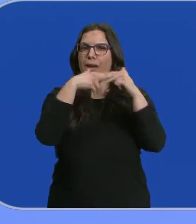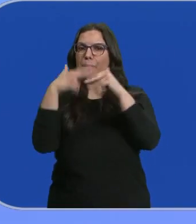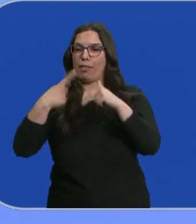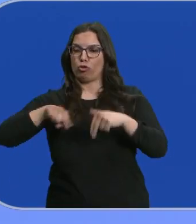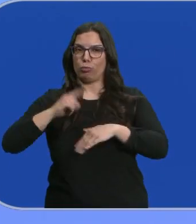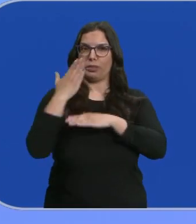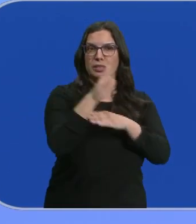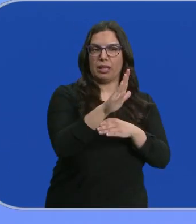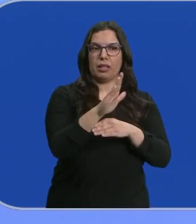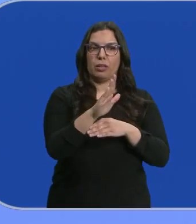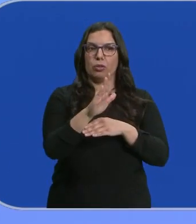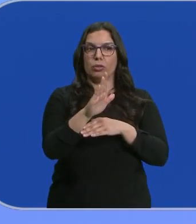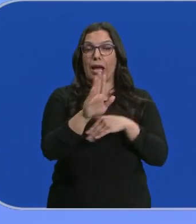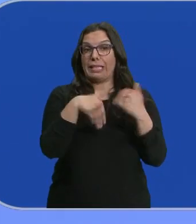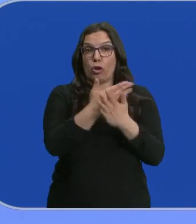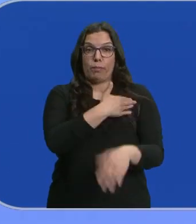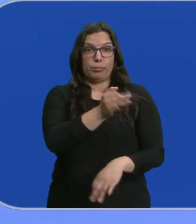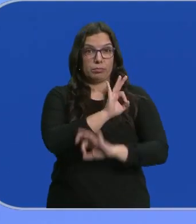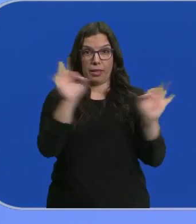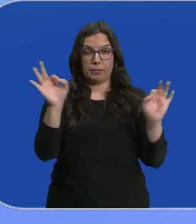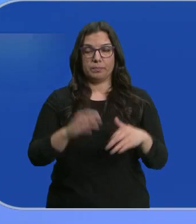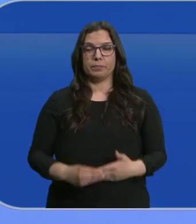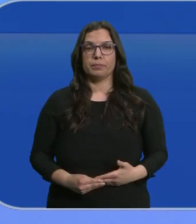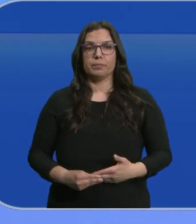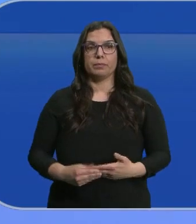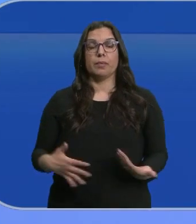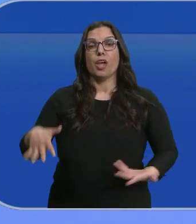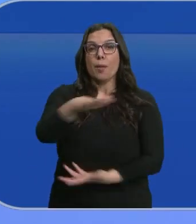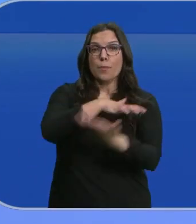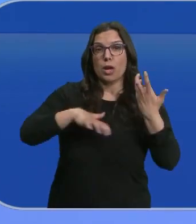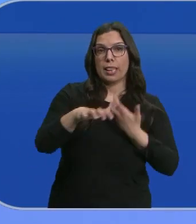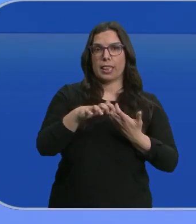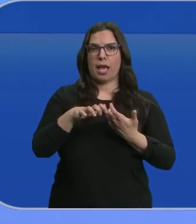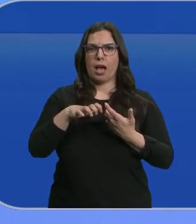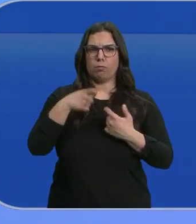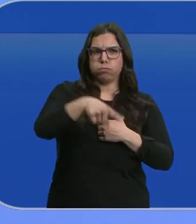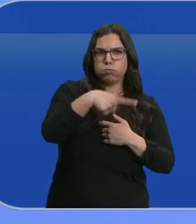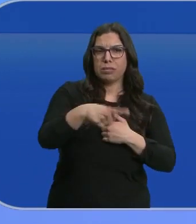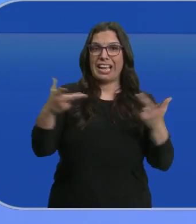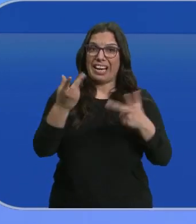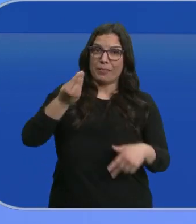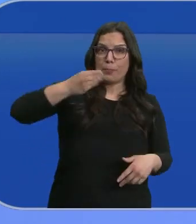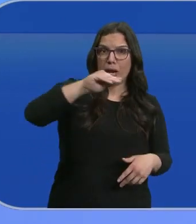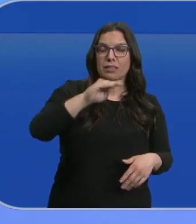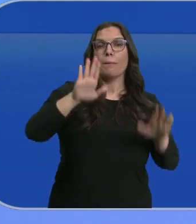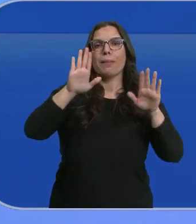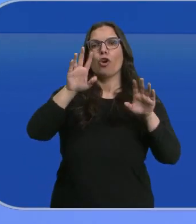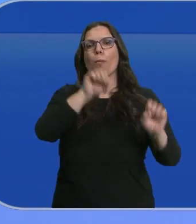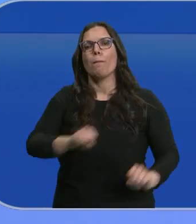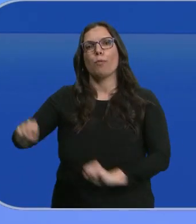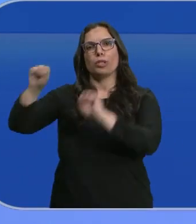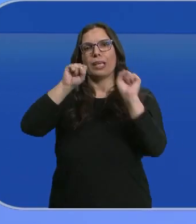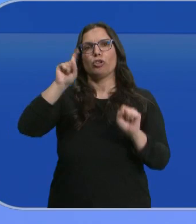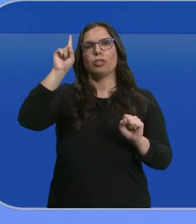enmiendas que hemos presentado, llamada que hasta el momento no se ha producido. La violencia y la intimidación como agravantes, pero protegiendo de este